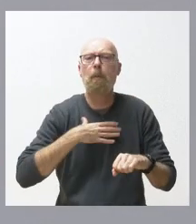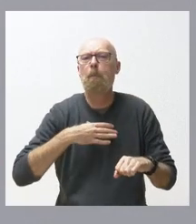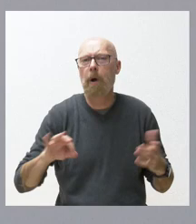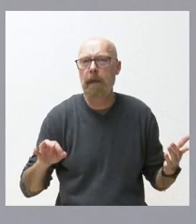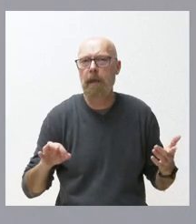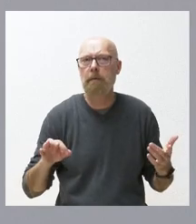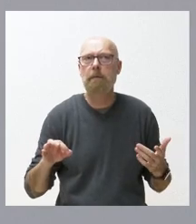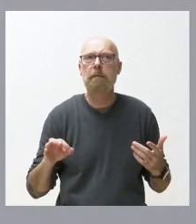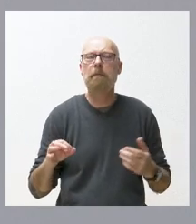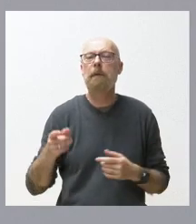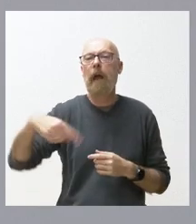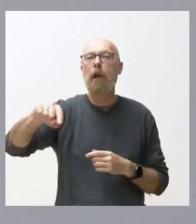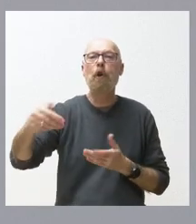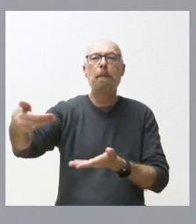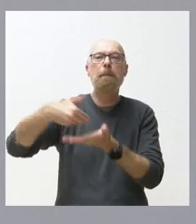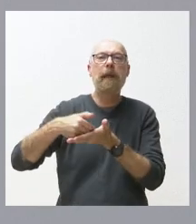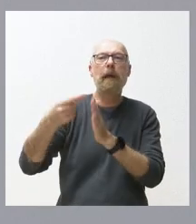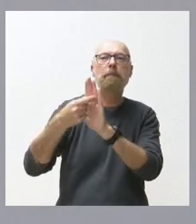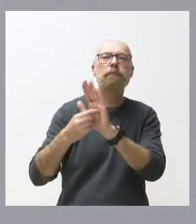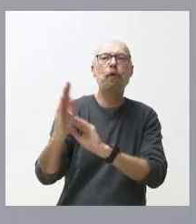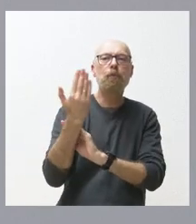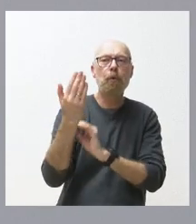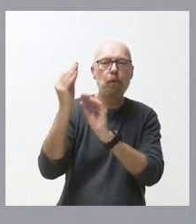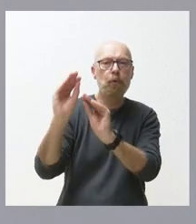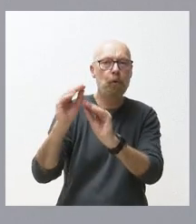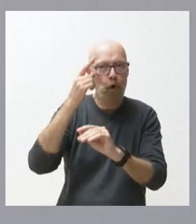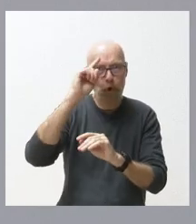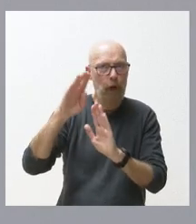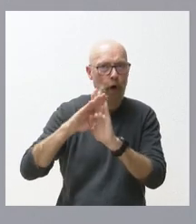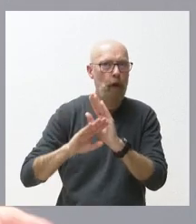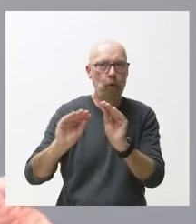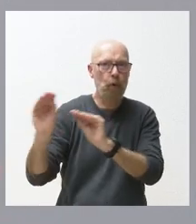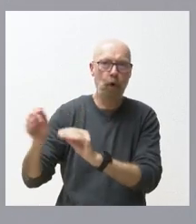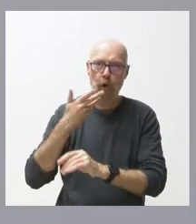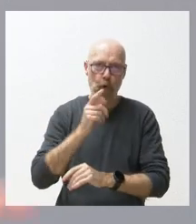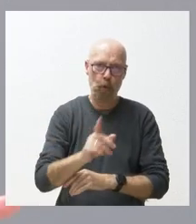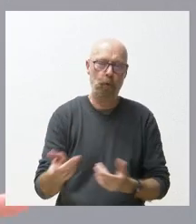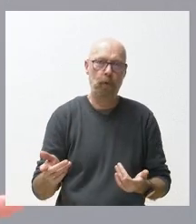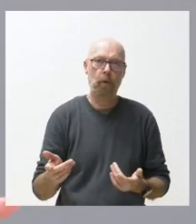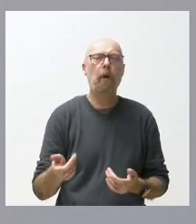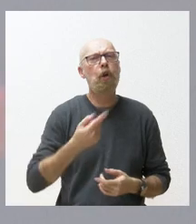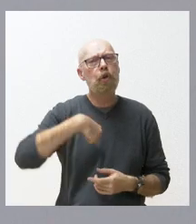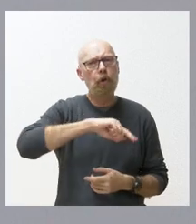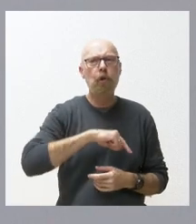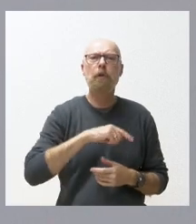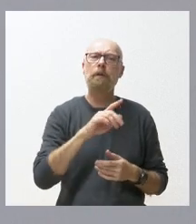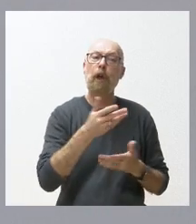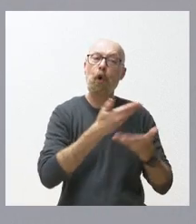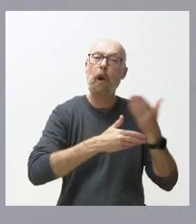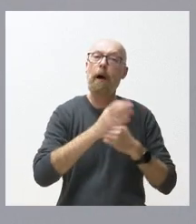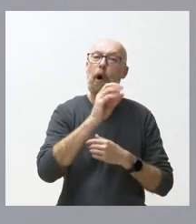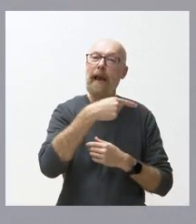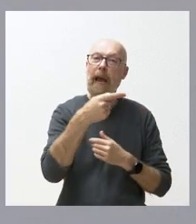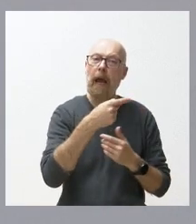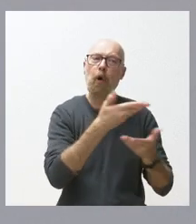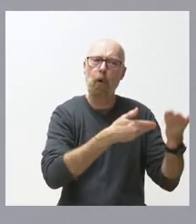prejuzgar lo que nos van a pedir porque no sé lo que van a pedir ni sé cuáles son las condiciones de cada uno de ellos nosotros vamos a colaborar con las ONGs vamos a atender a todas las